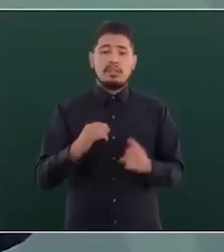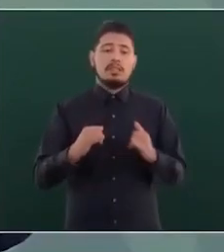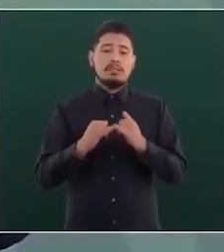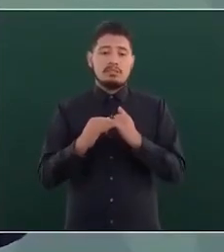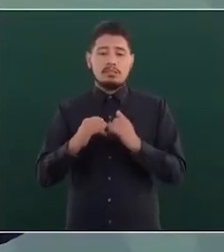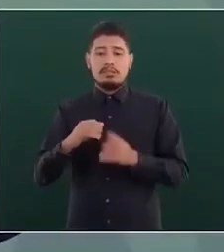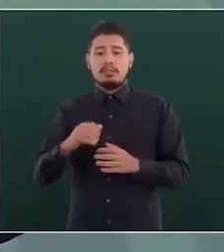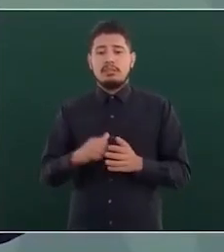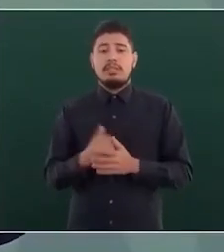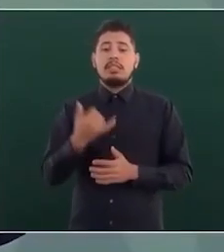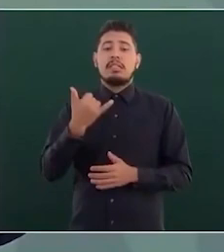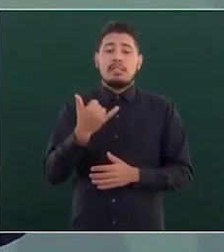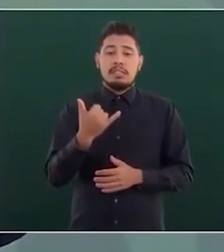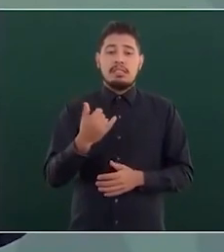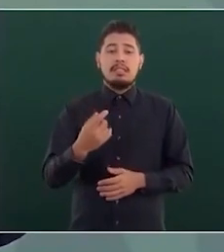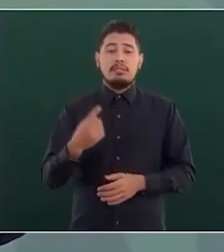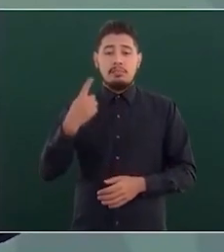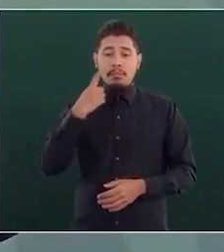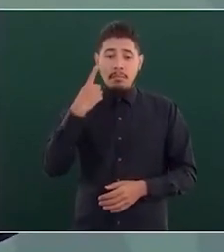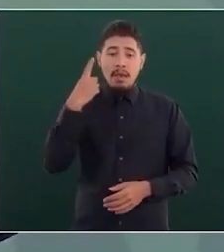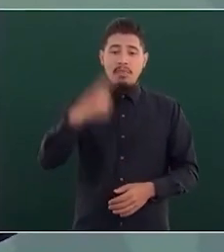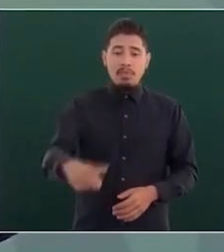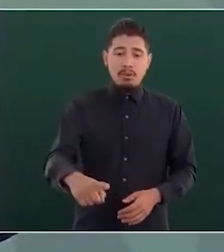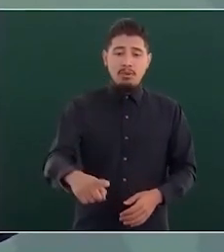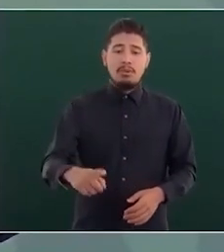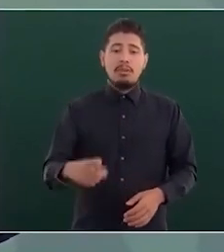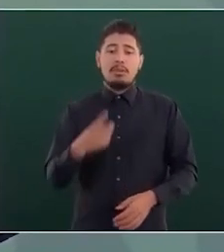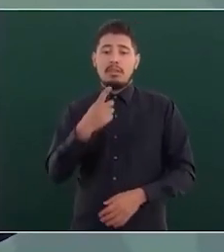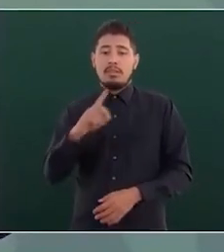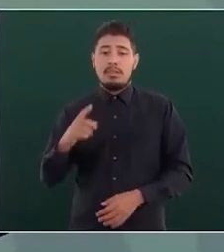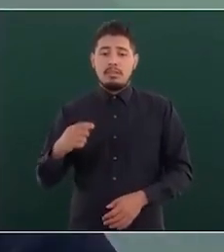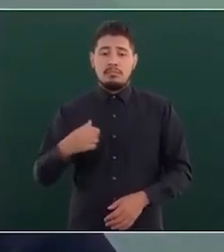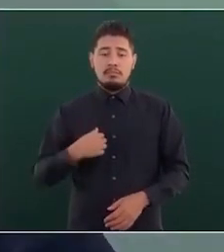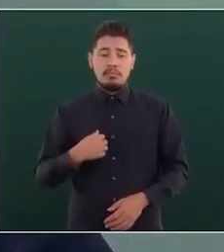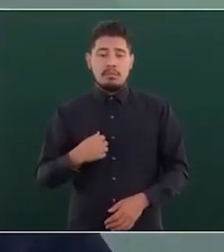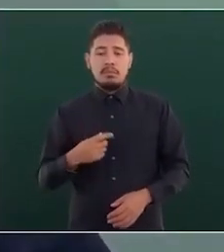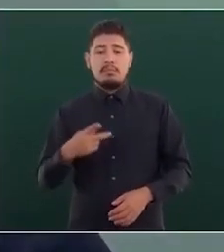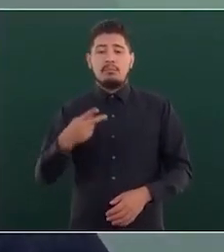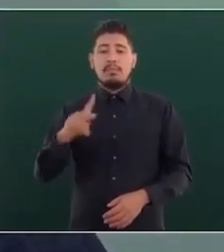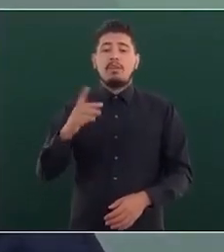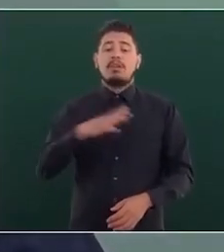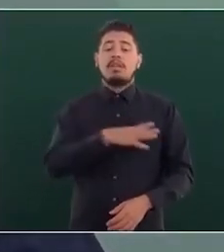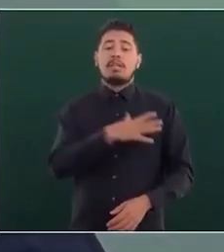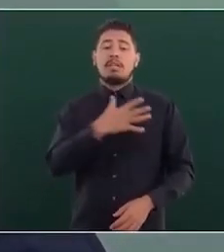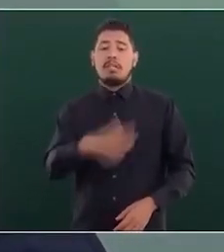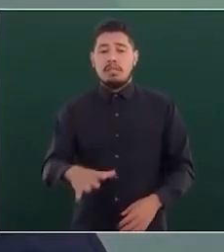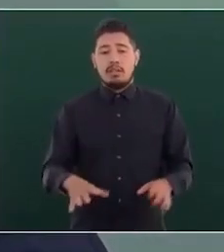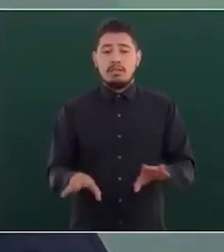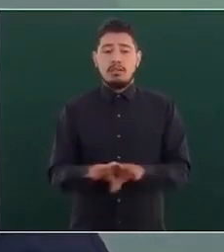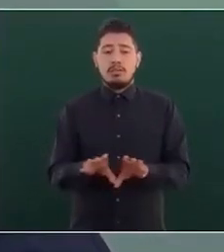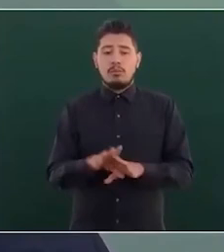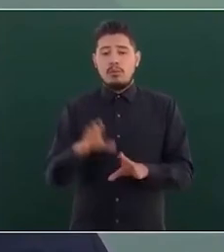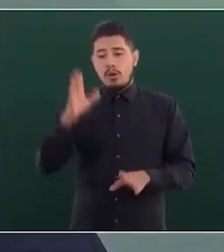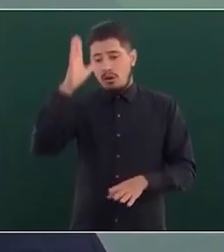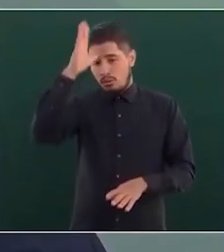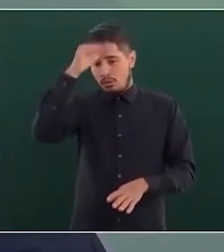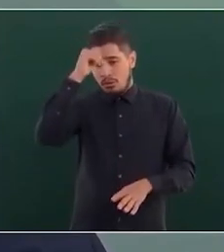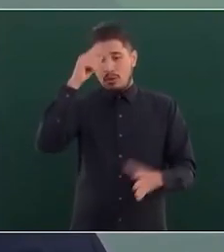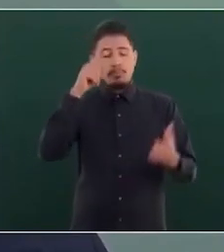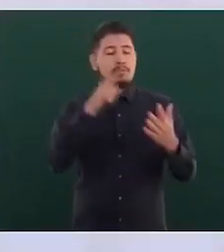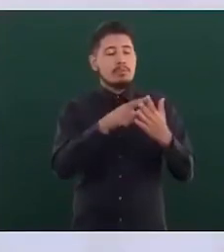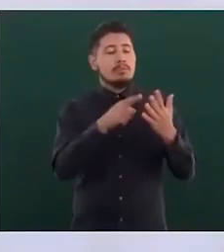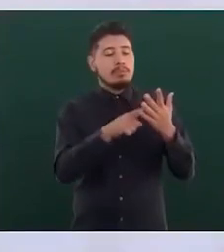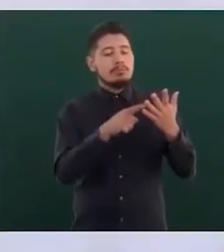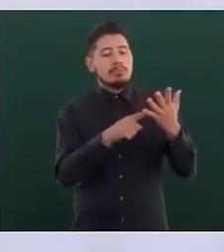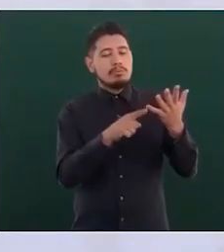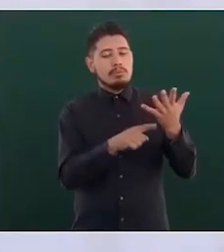subalternas y el decreto es de carácter administrativo pero en lo general como el acuerdo es específico